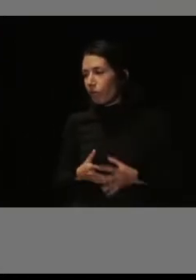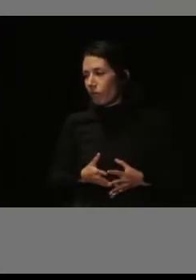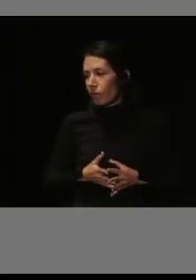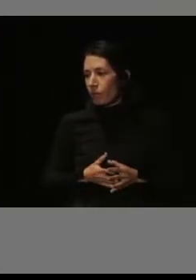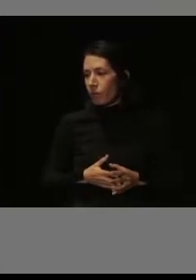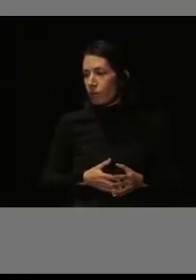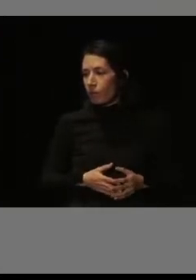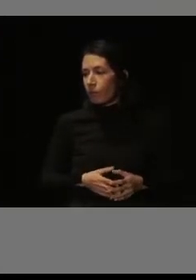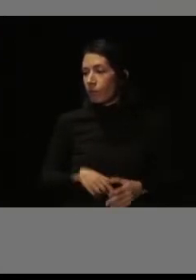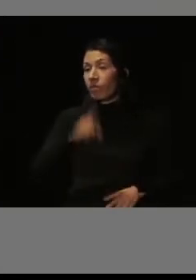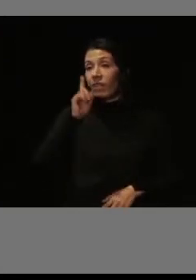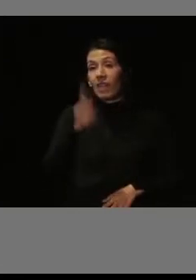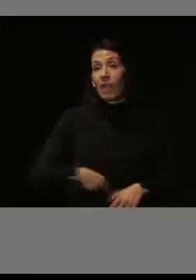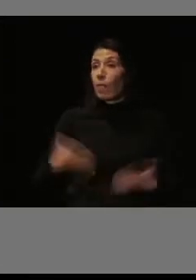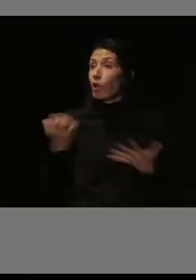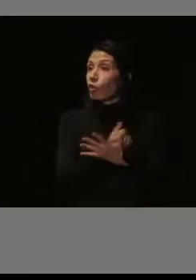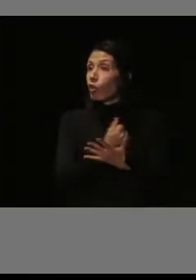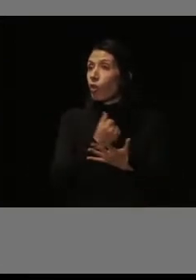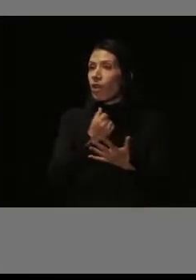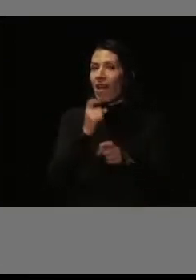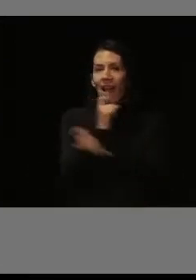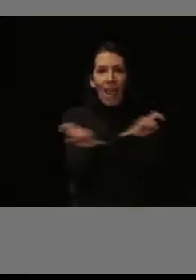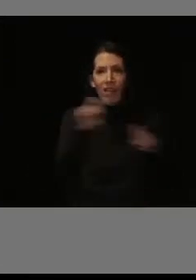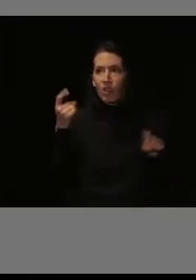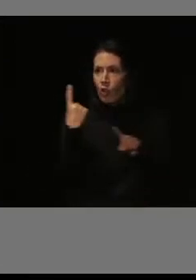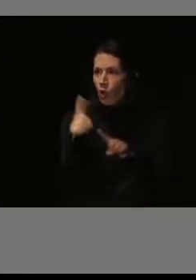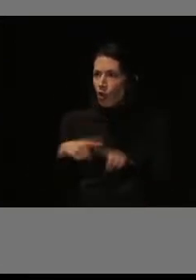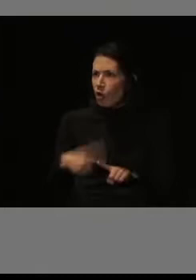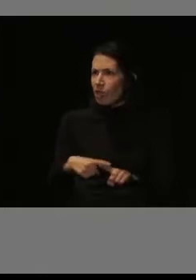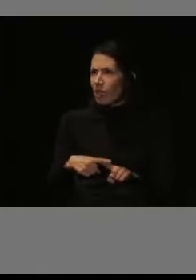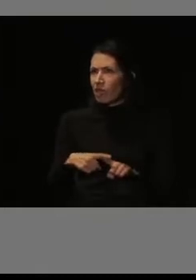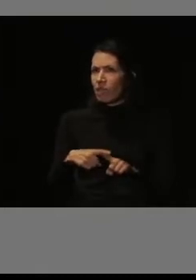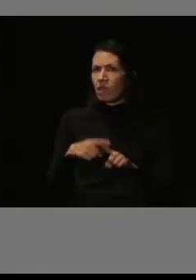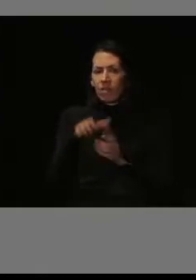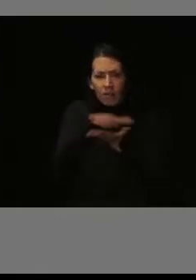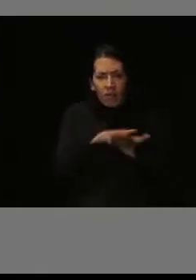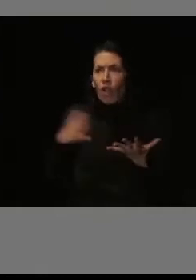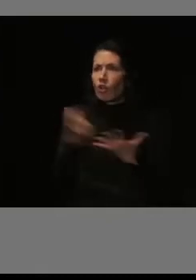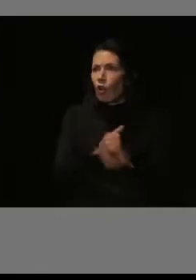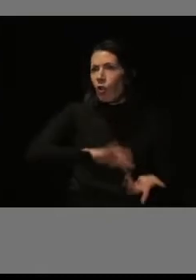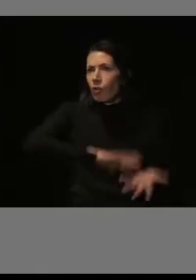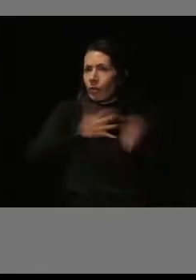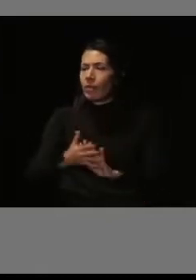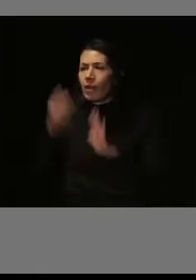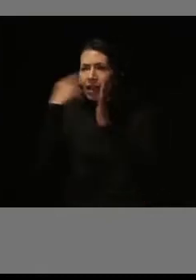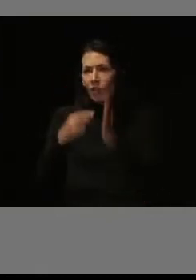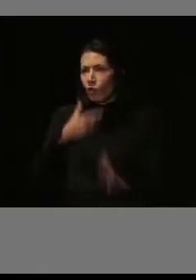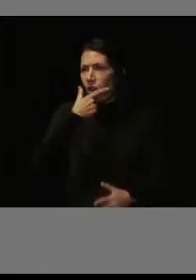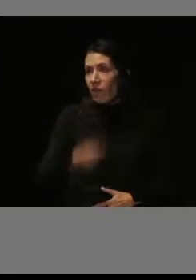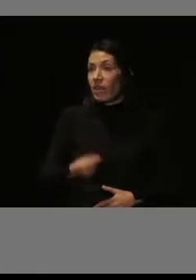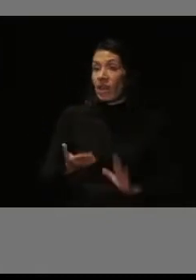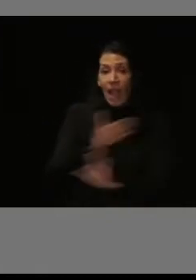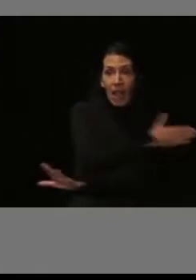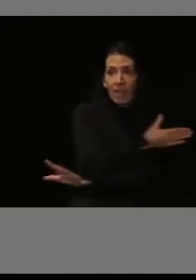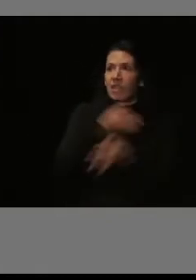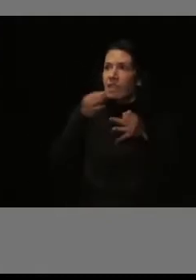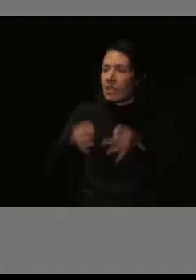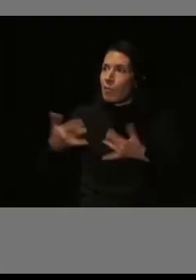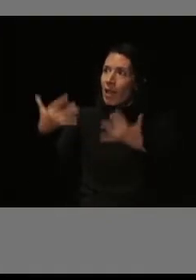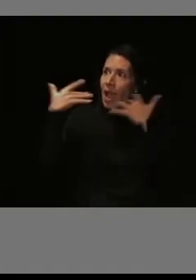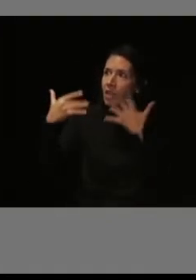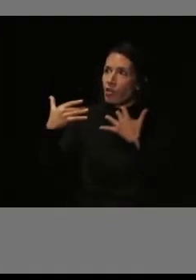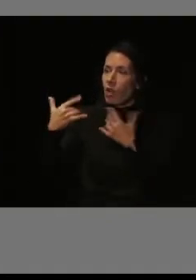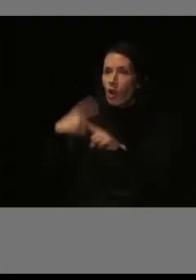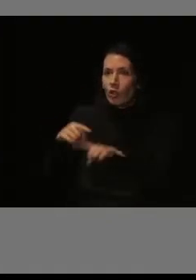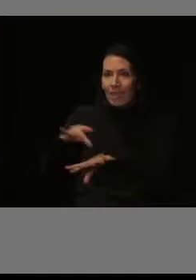También trasladamos a lectura fácil todas las comunicaciones del tribunal. En todo momento nos asesoramos por asociaciones del sector. Esto,